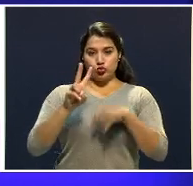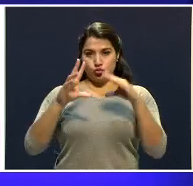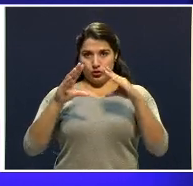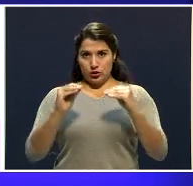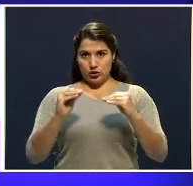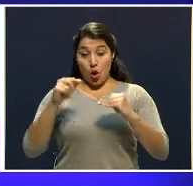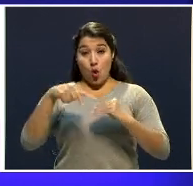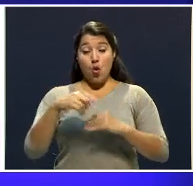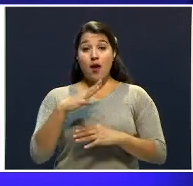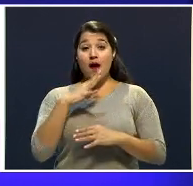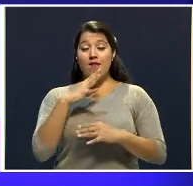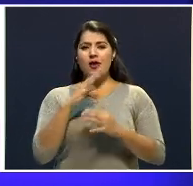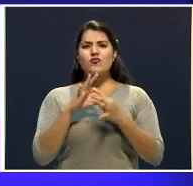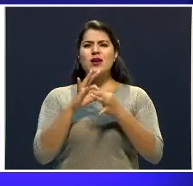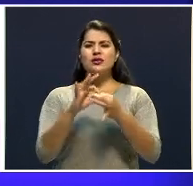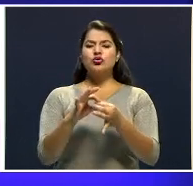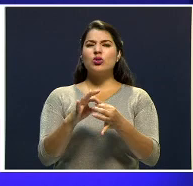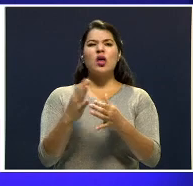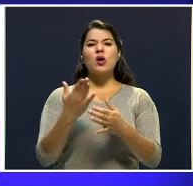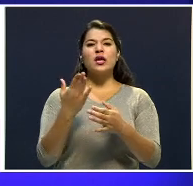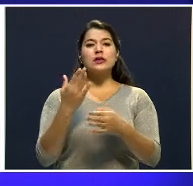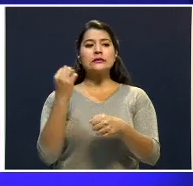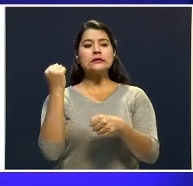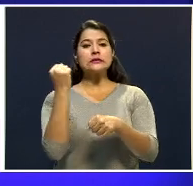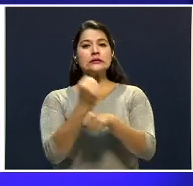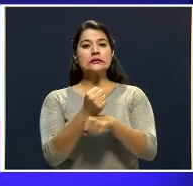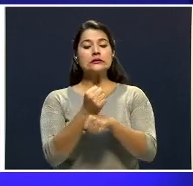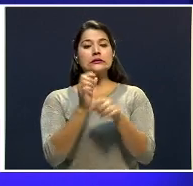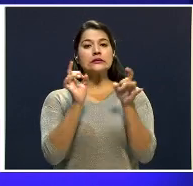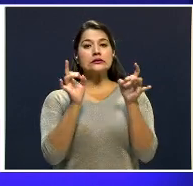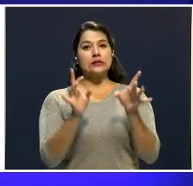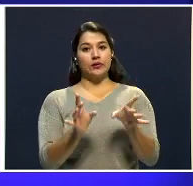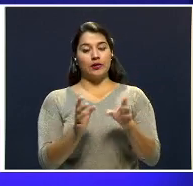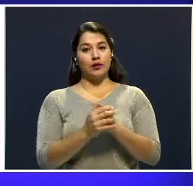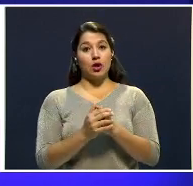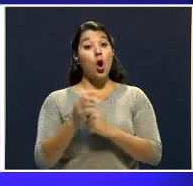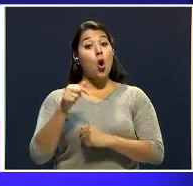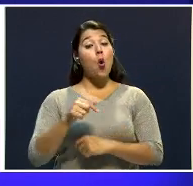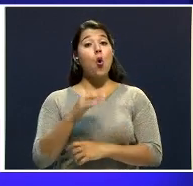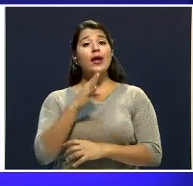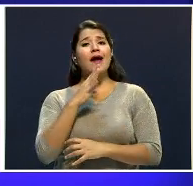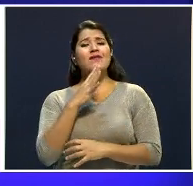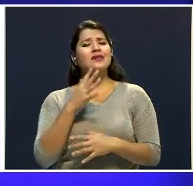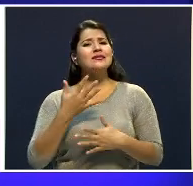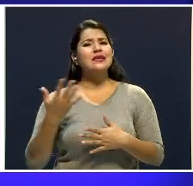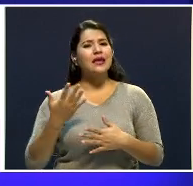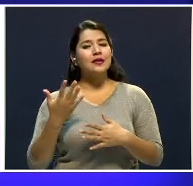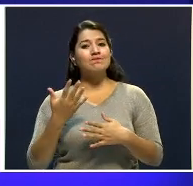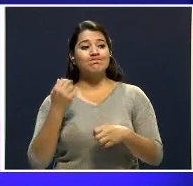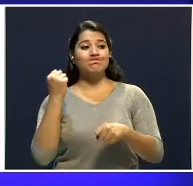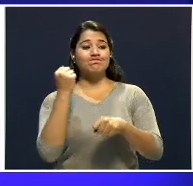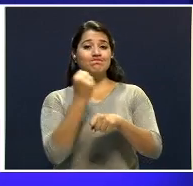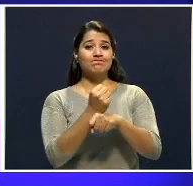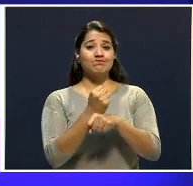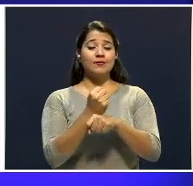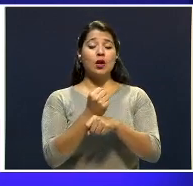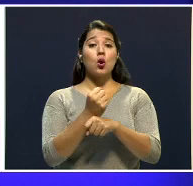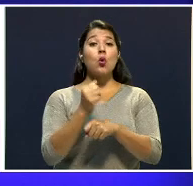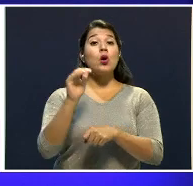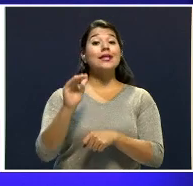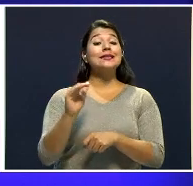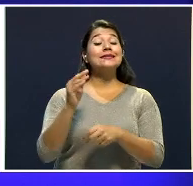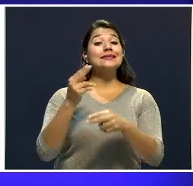vamos a conversar sobre un crimen horrible. Vamos a conversar sobre el asesinato de Josebet Retana